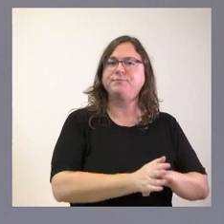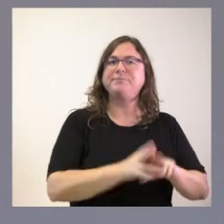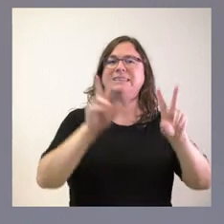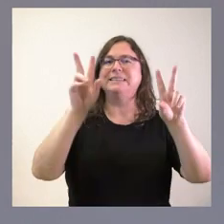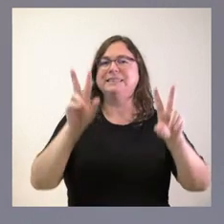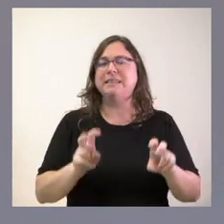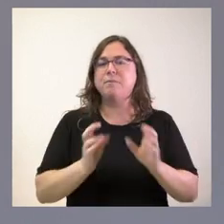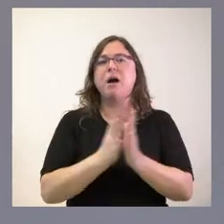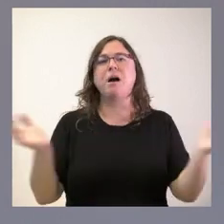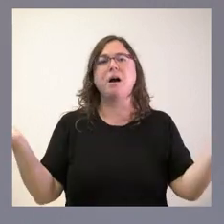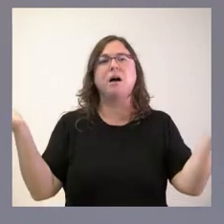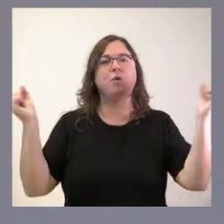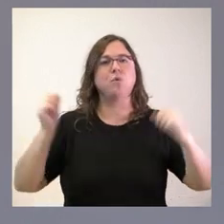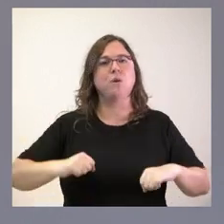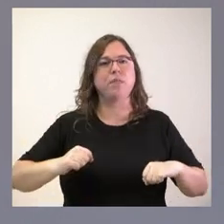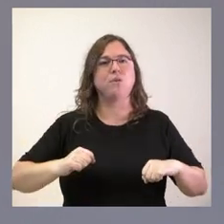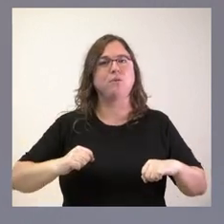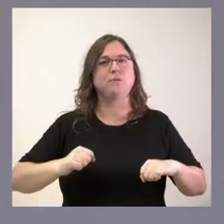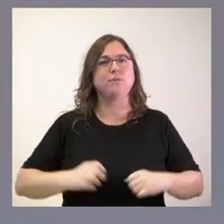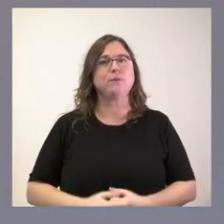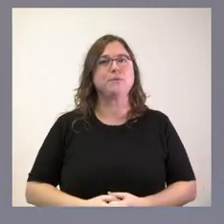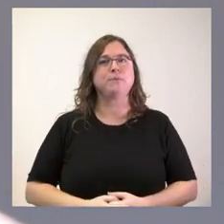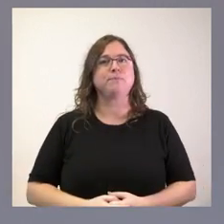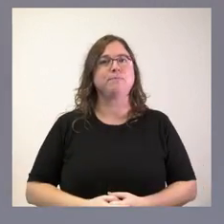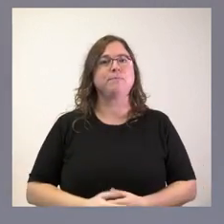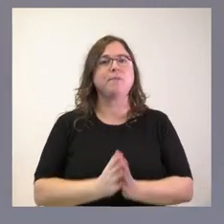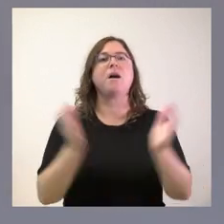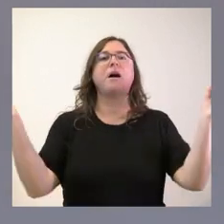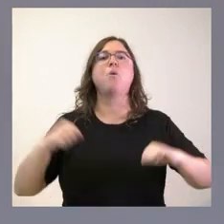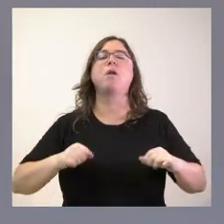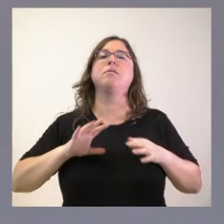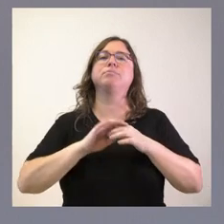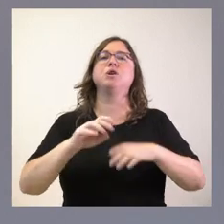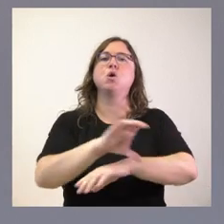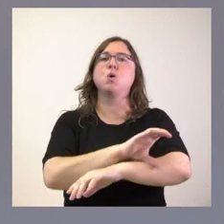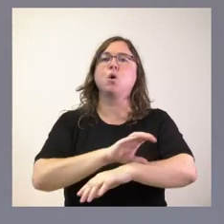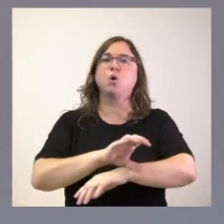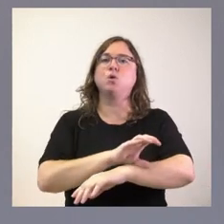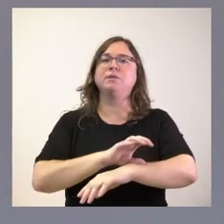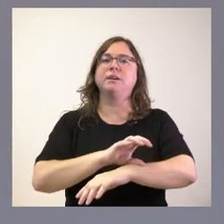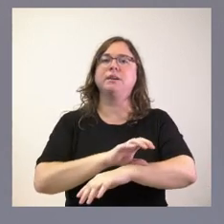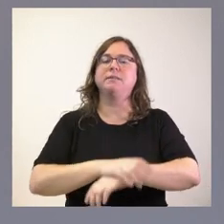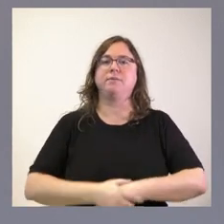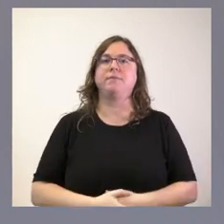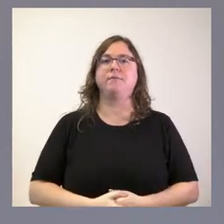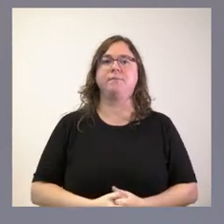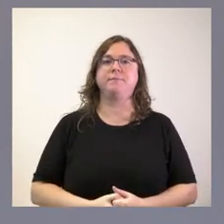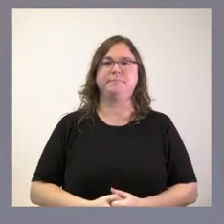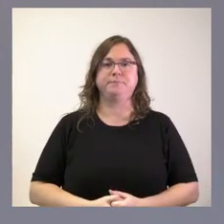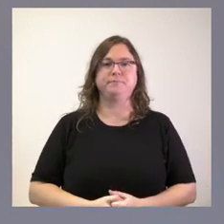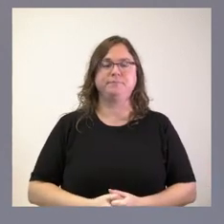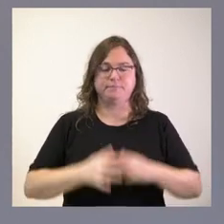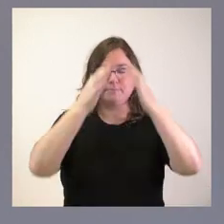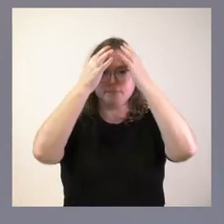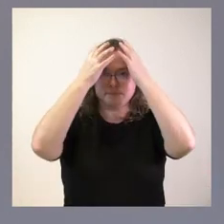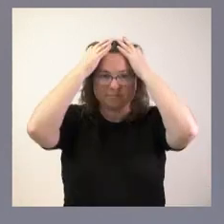caso, los acuerdos que tienen que ver con la consejería de, en este caso,